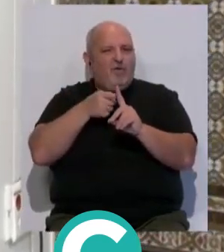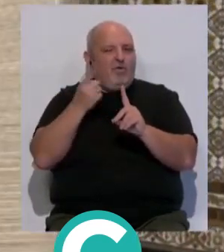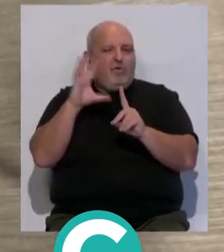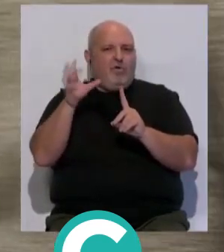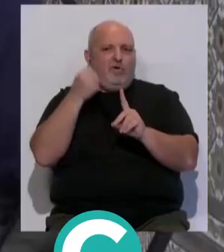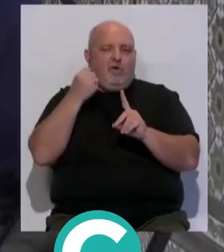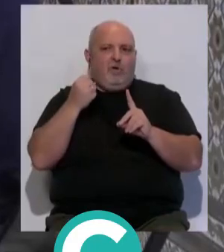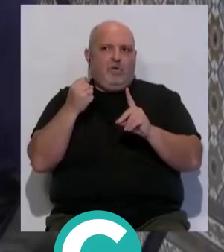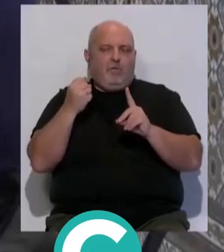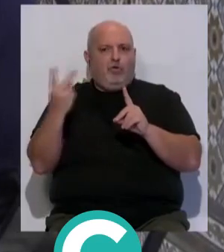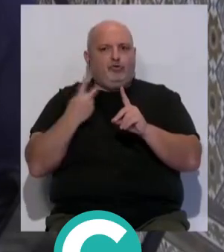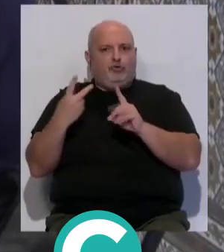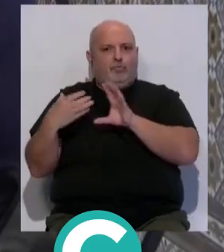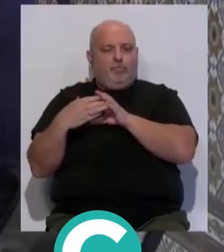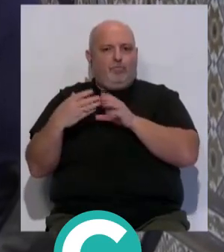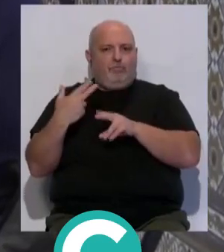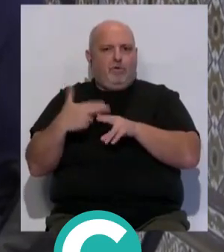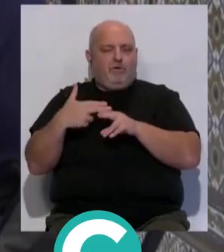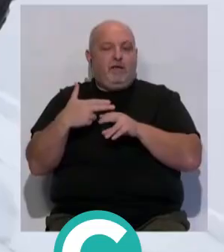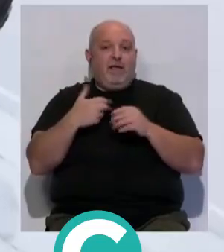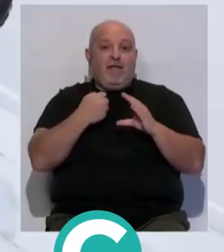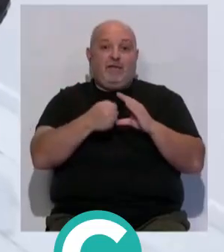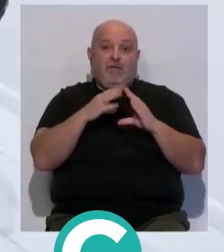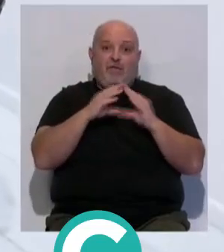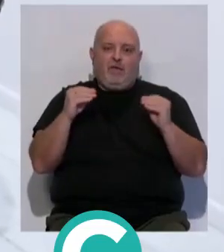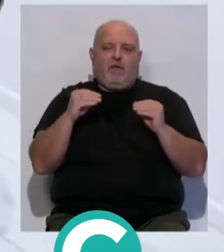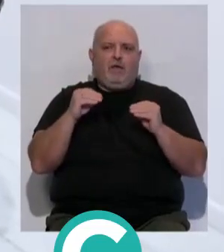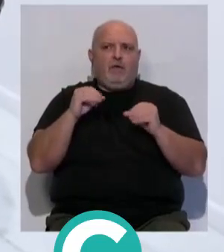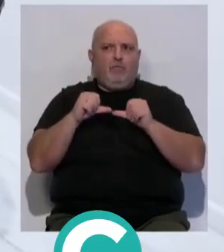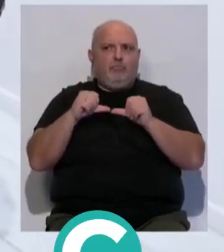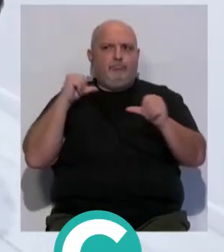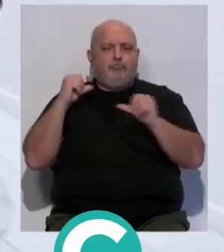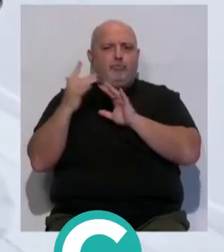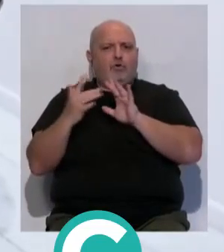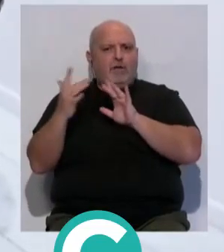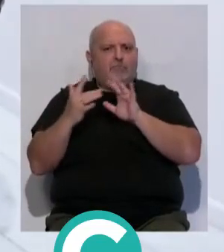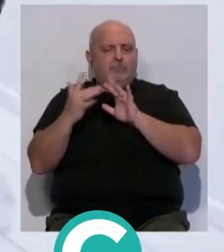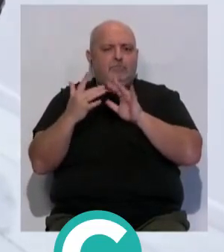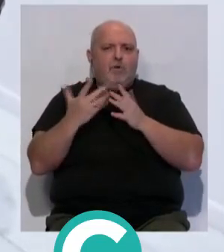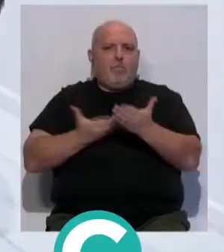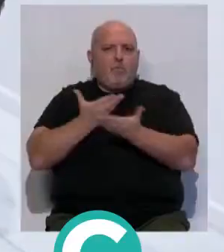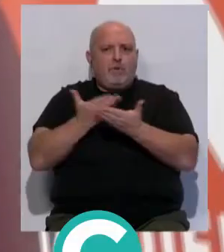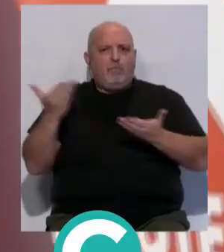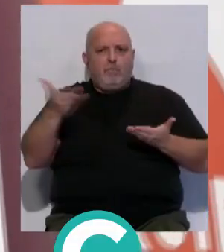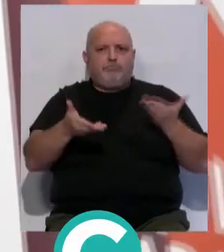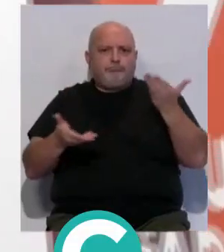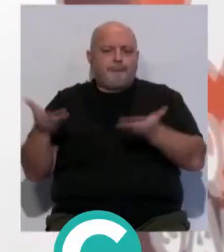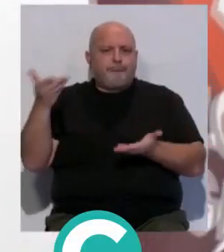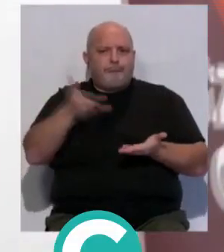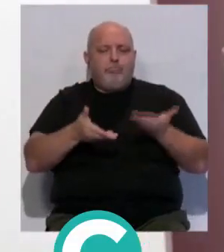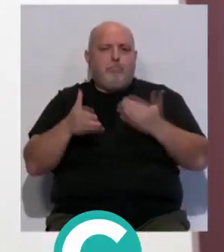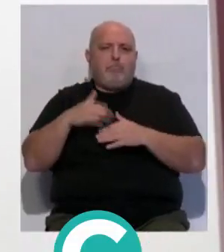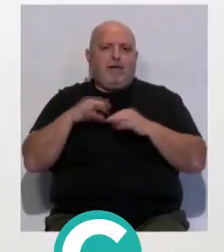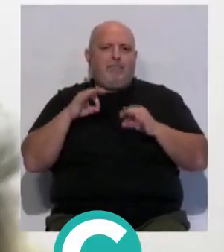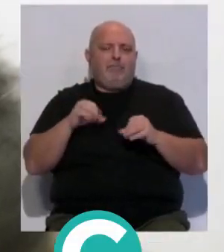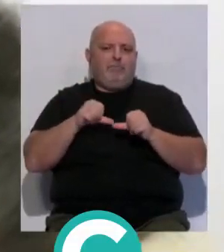lograr la confluencia de ambas formaciones, desde Adelante Andalucía vienen manteniendo contactos y trasladando propuestas a izquierda gaditana para